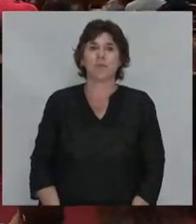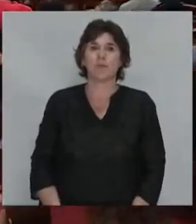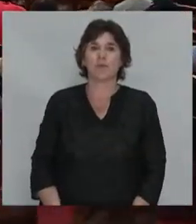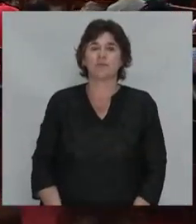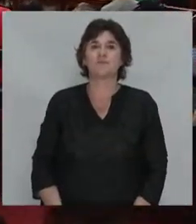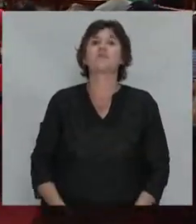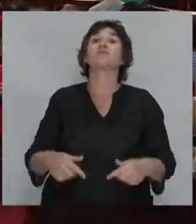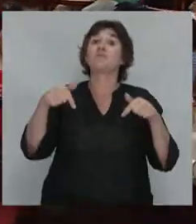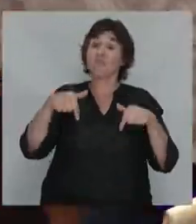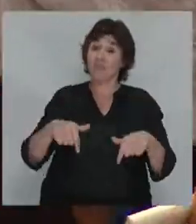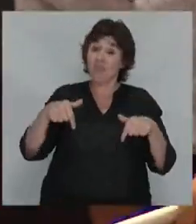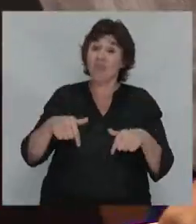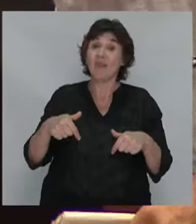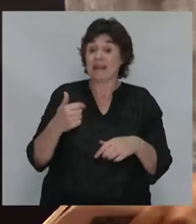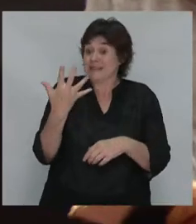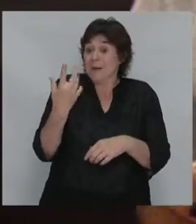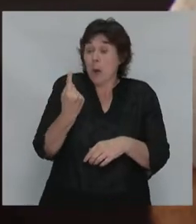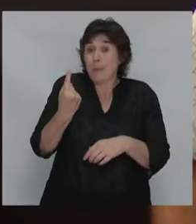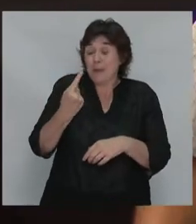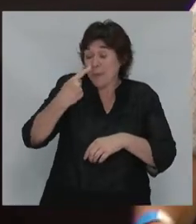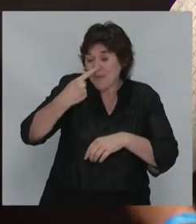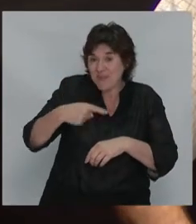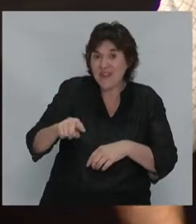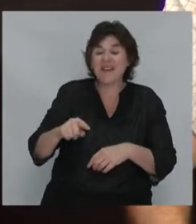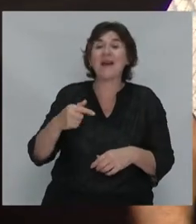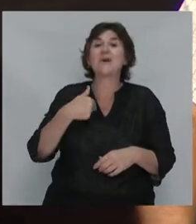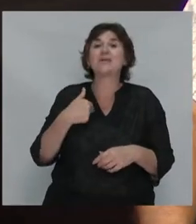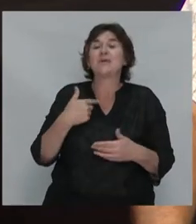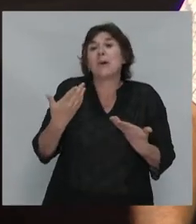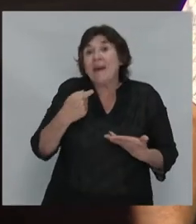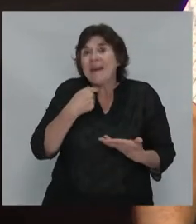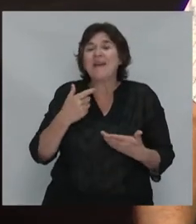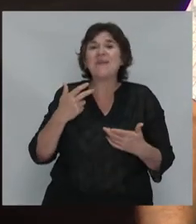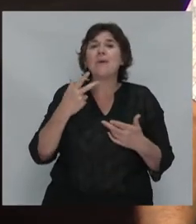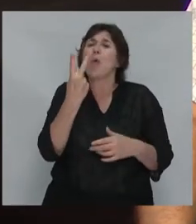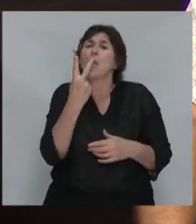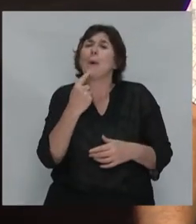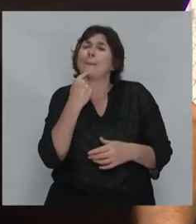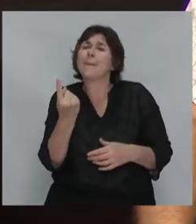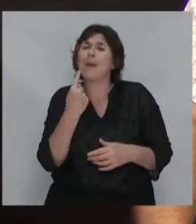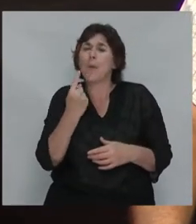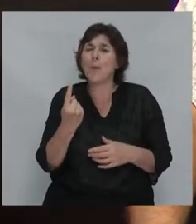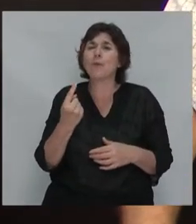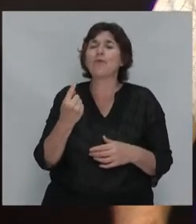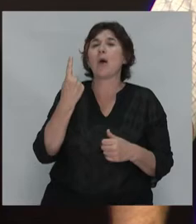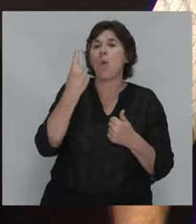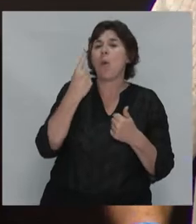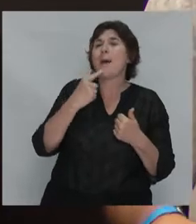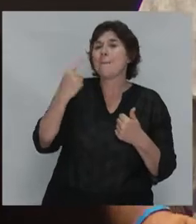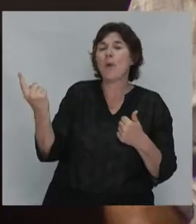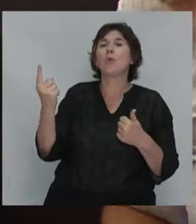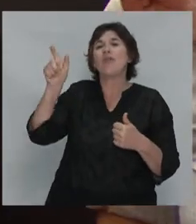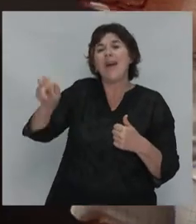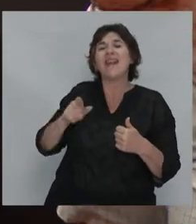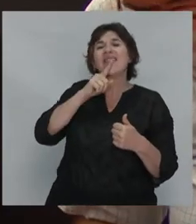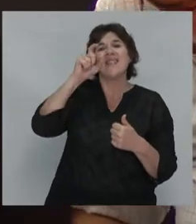Bueno, y en estos 5 minutos finales que me quedaron, quiero aprovechar para hacerles 2 preguntas sobre sus ponencias. Una a Teresa,